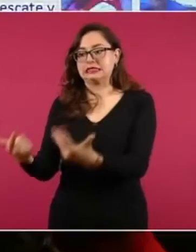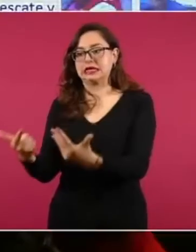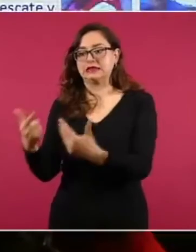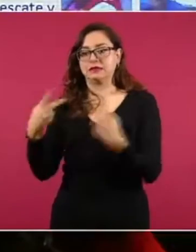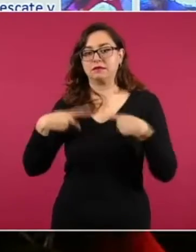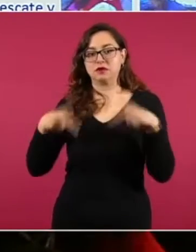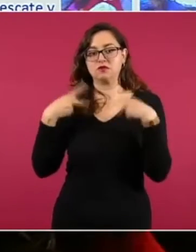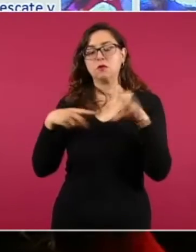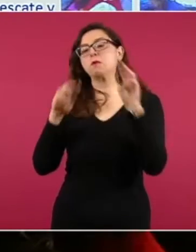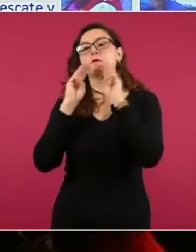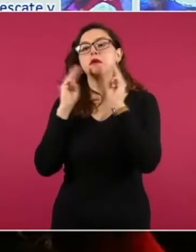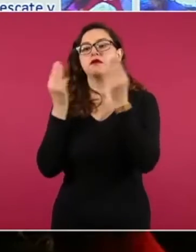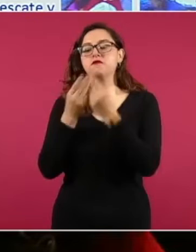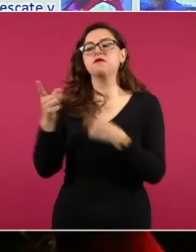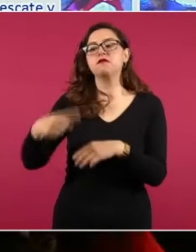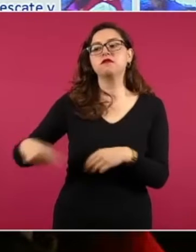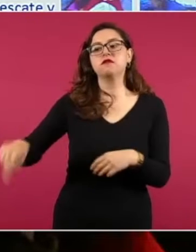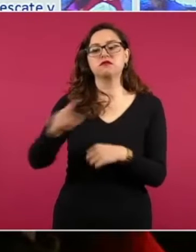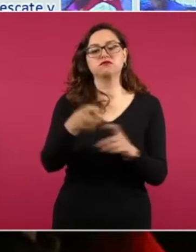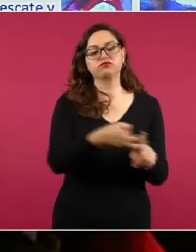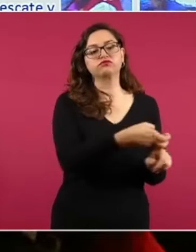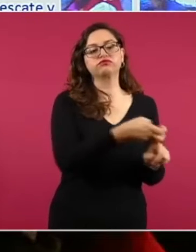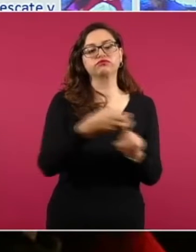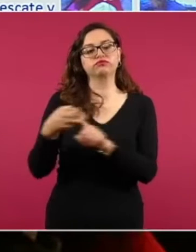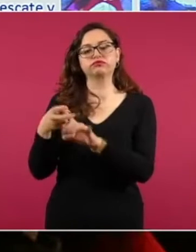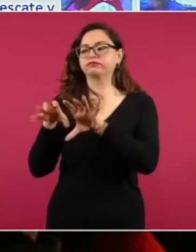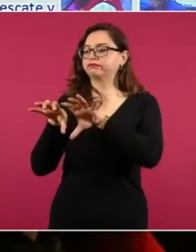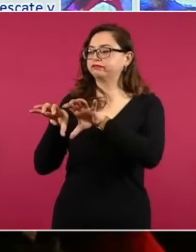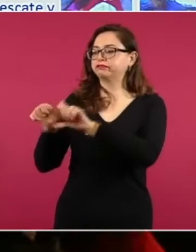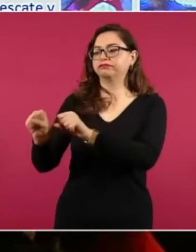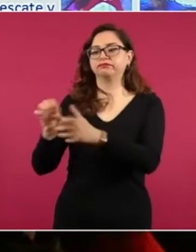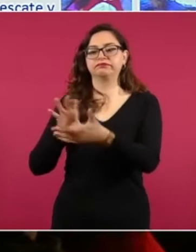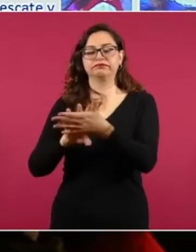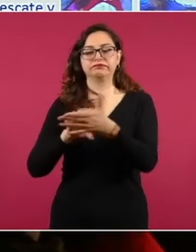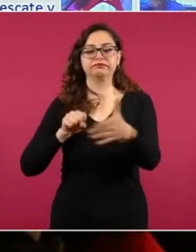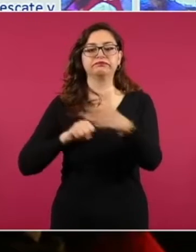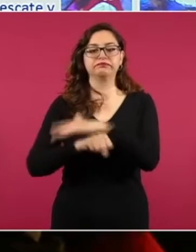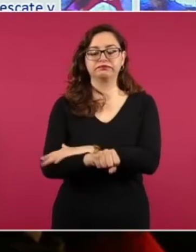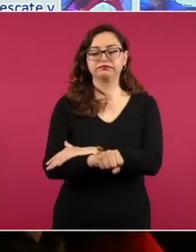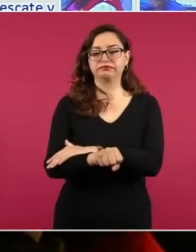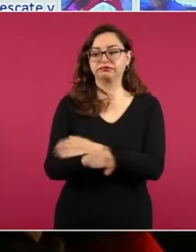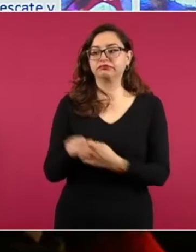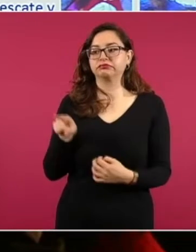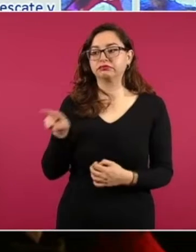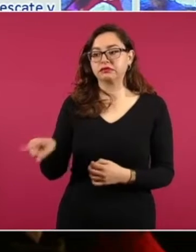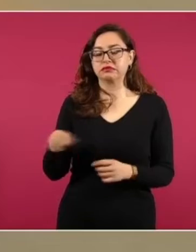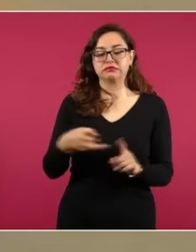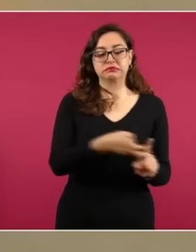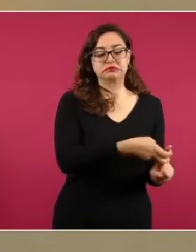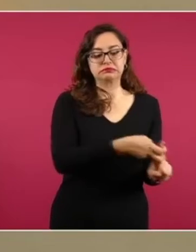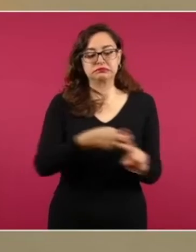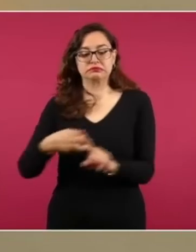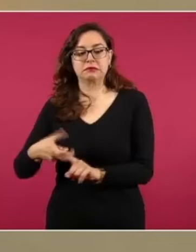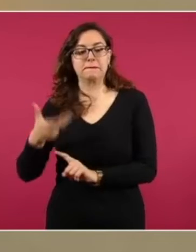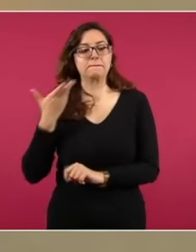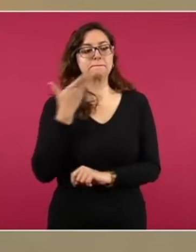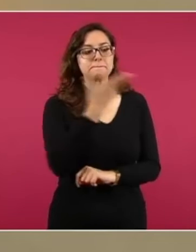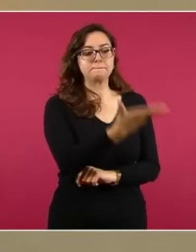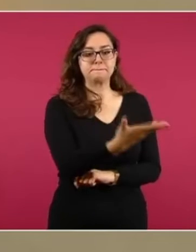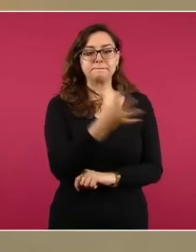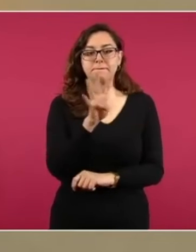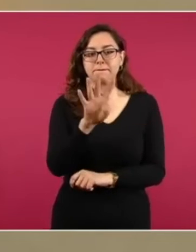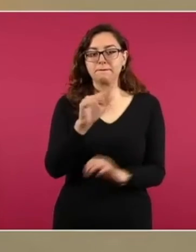mantenía en cautiverio al menor y por el cual exigían la cantidad de cuatro millones de pesos. Siguiente.